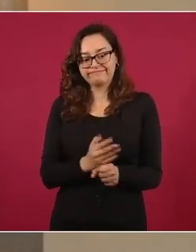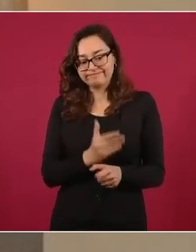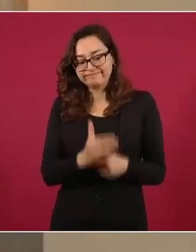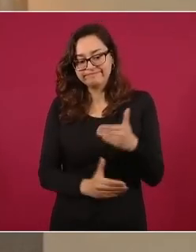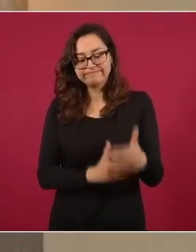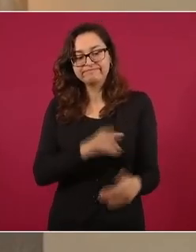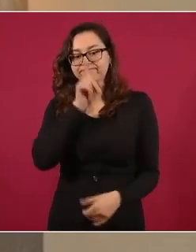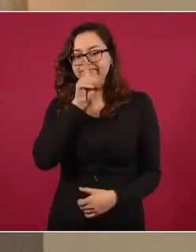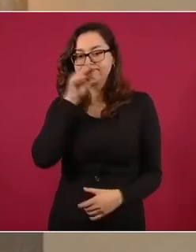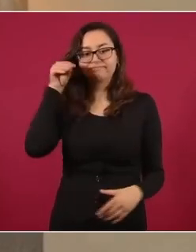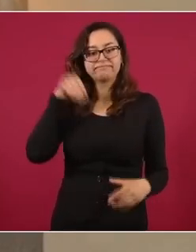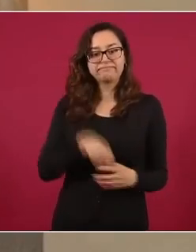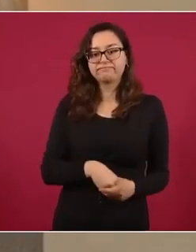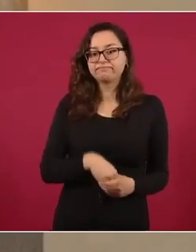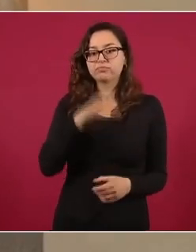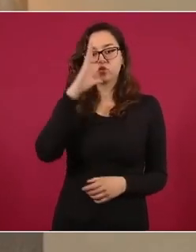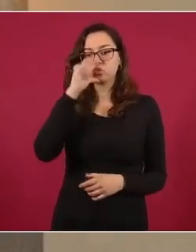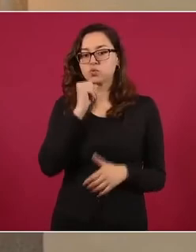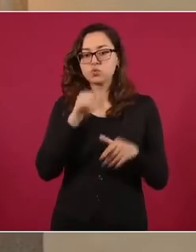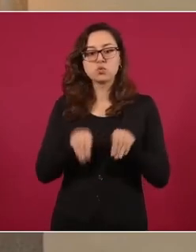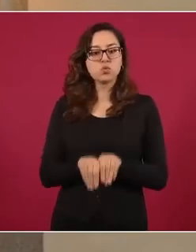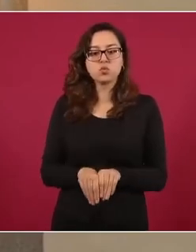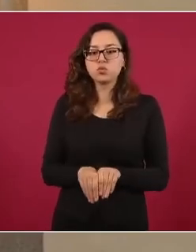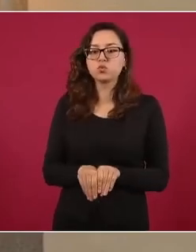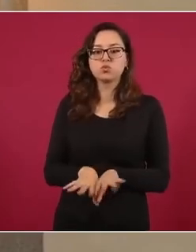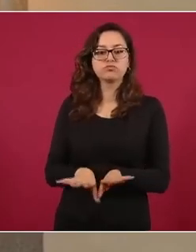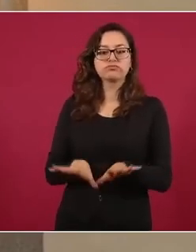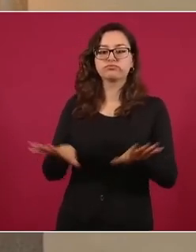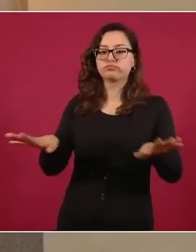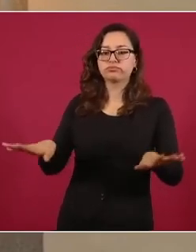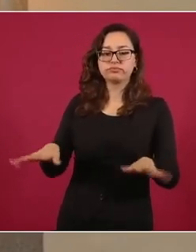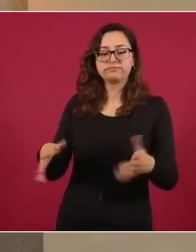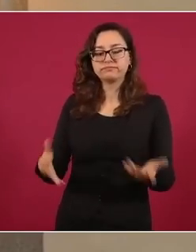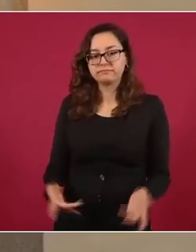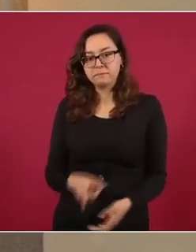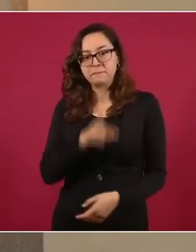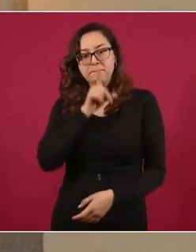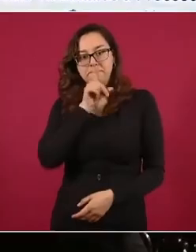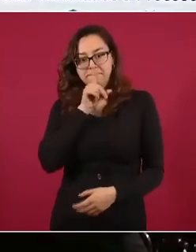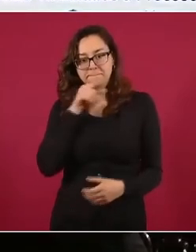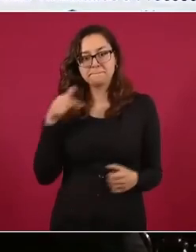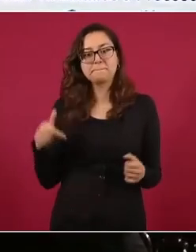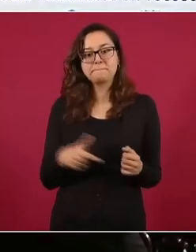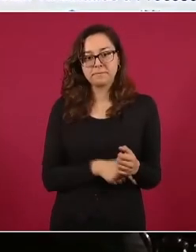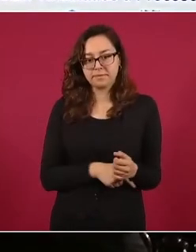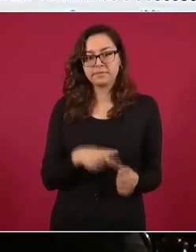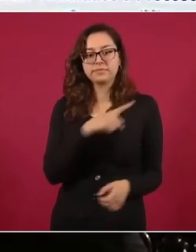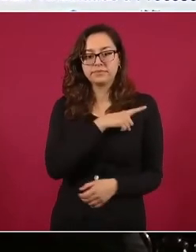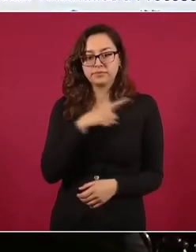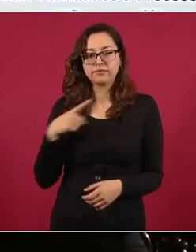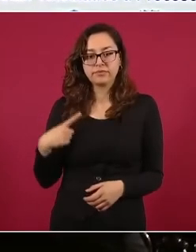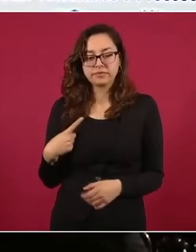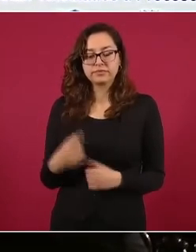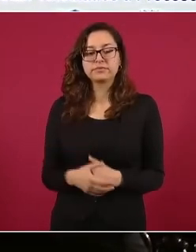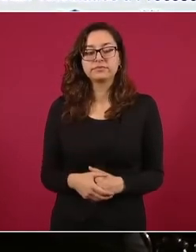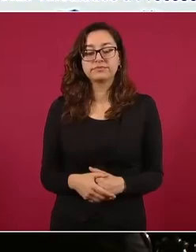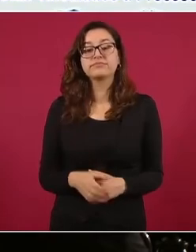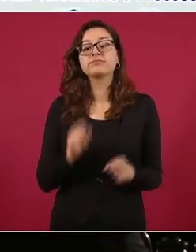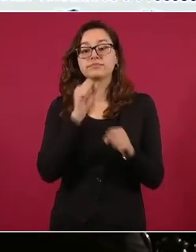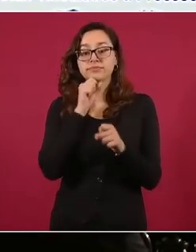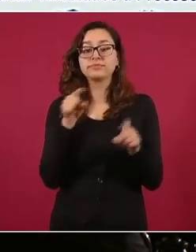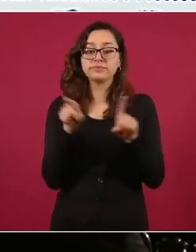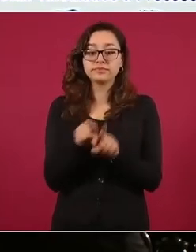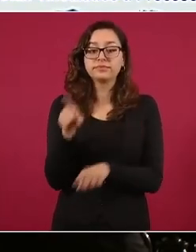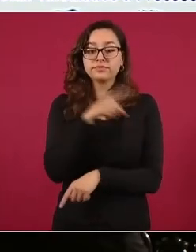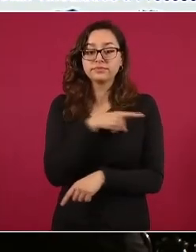presuntos responsables se sustraigan de la acción de la justicia, no daremos más elementos. Y por otro lado, decir que donde